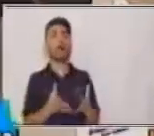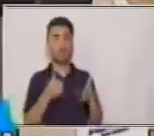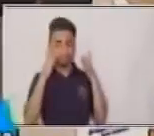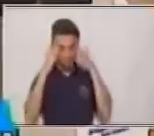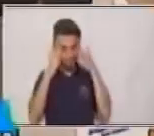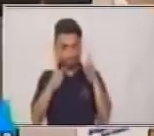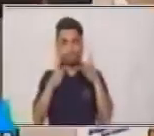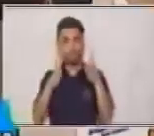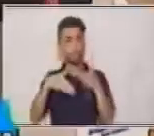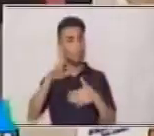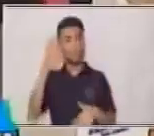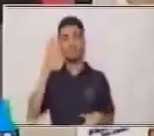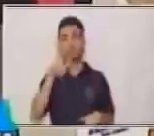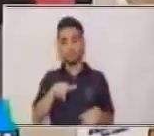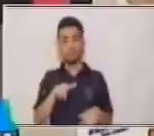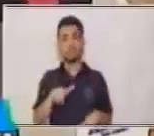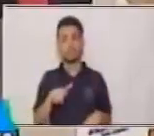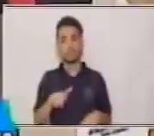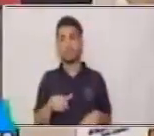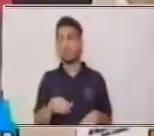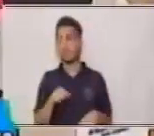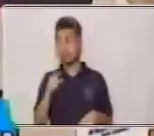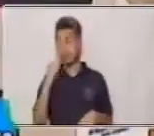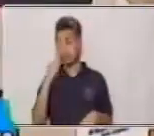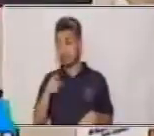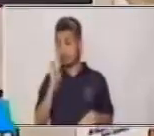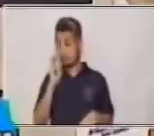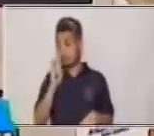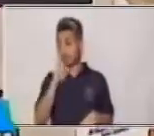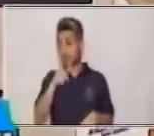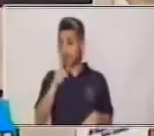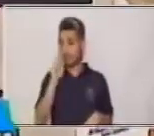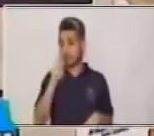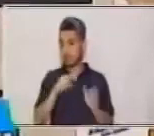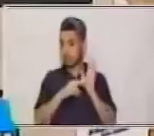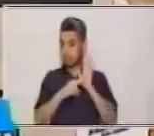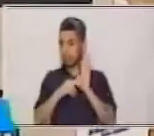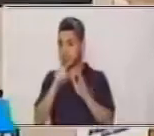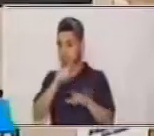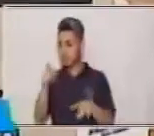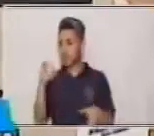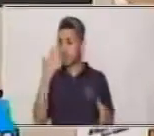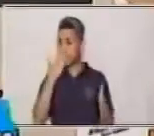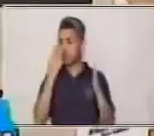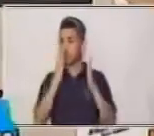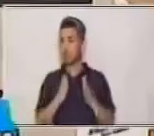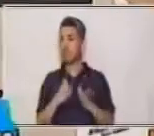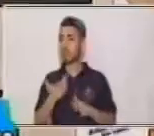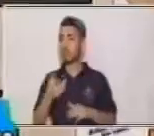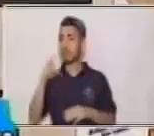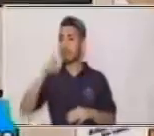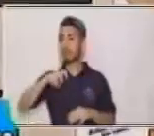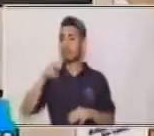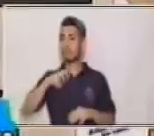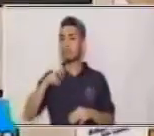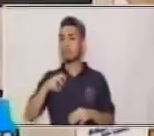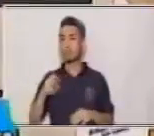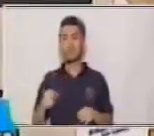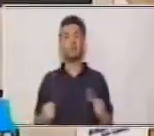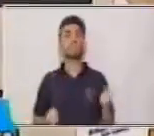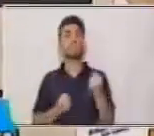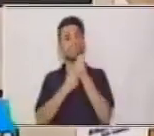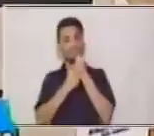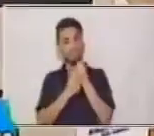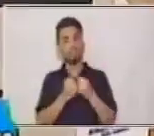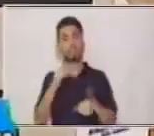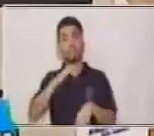eficaz. Por eso la concentración es recomendada para los estudiantes que necesitan reforzar